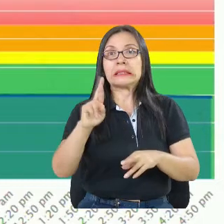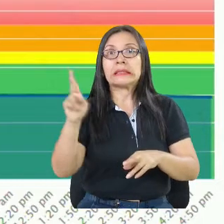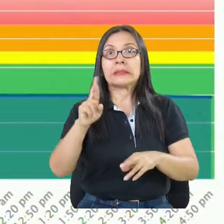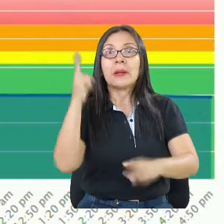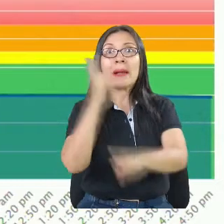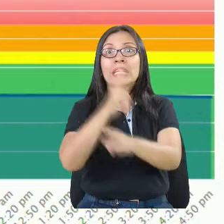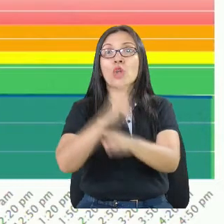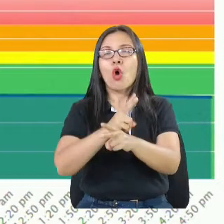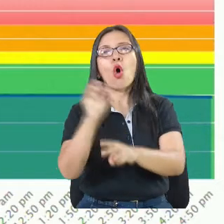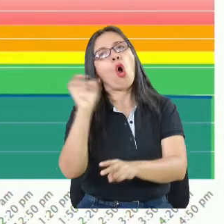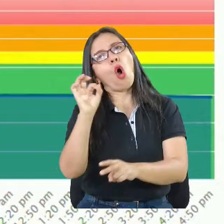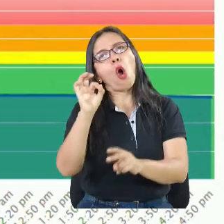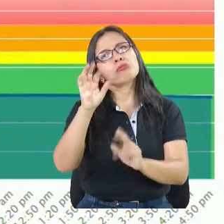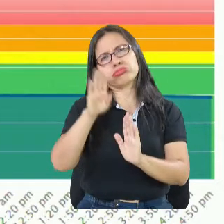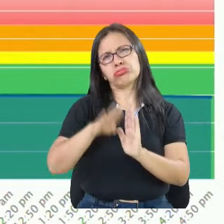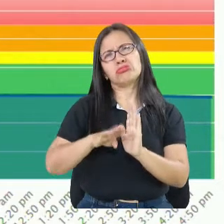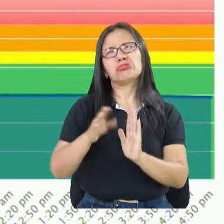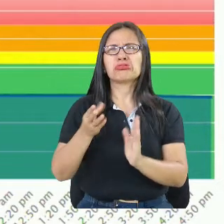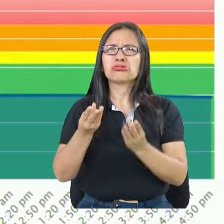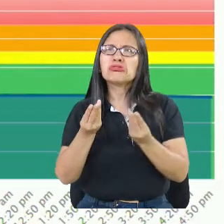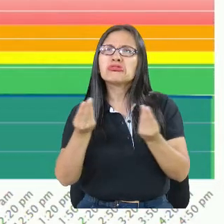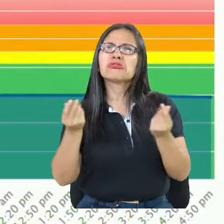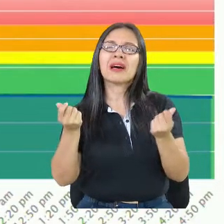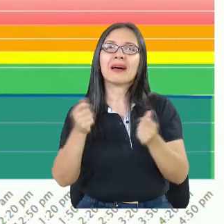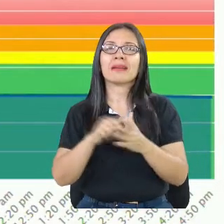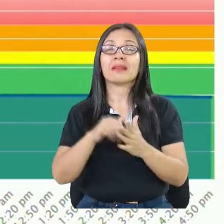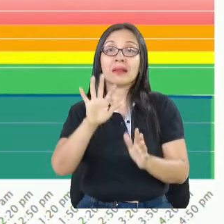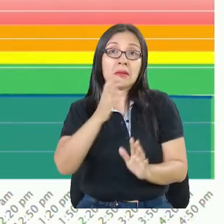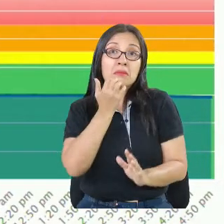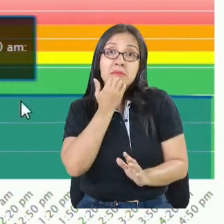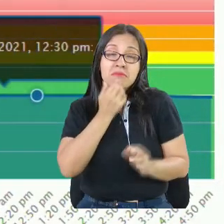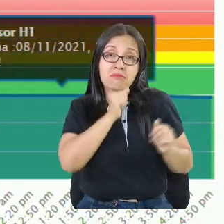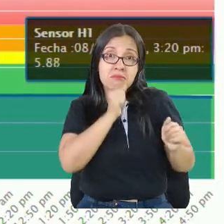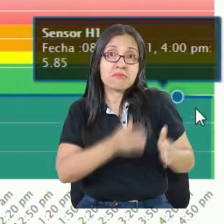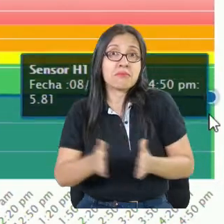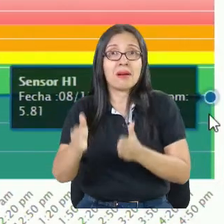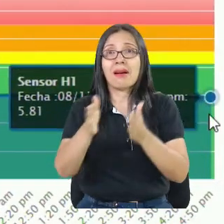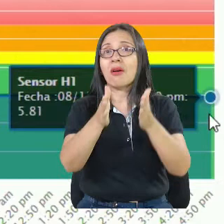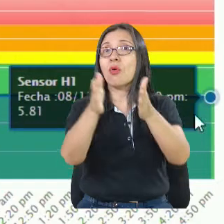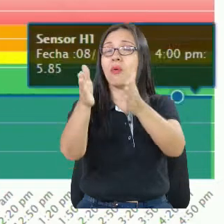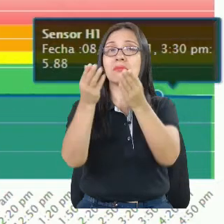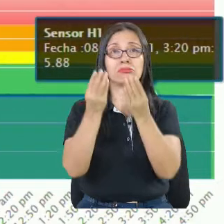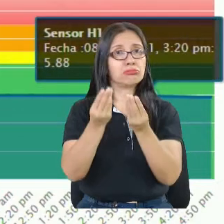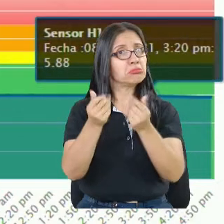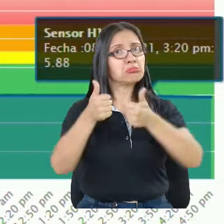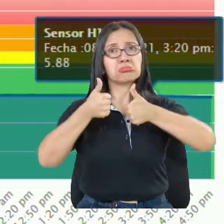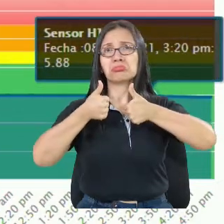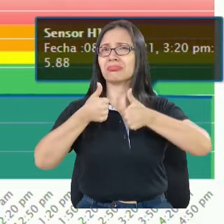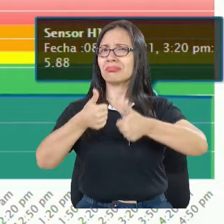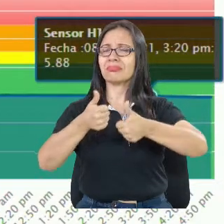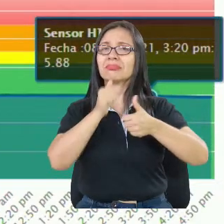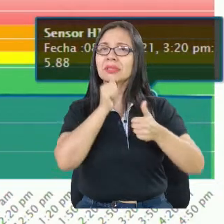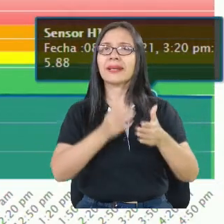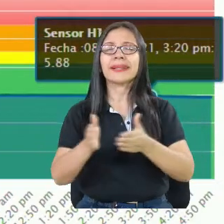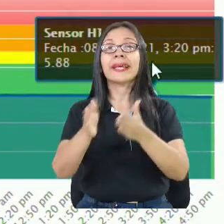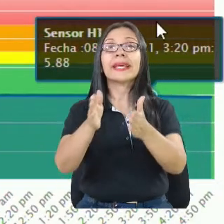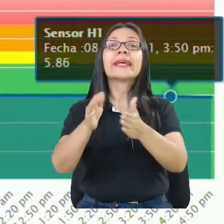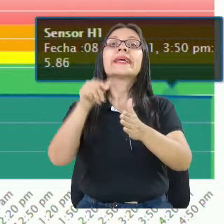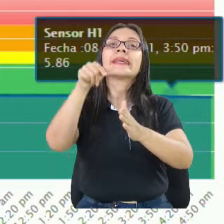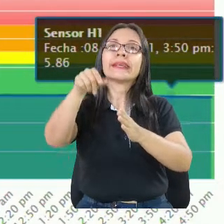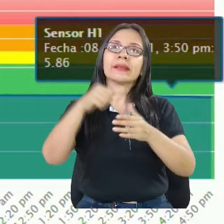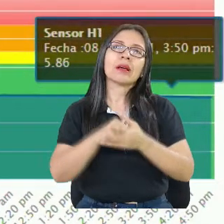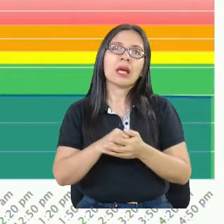Cauca ha mantenido una estabilidad en su nivel. Y podemos ver los datos en metros.